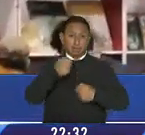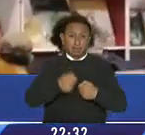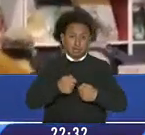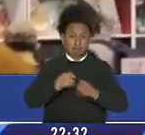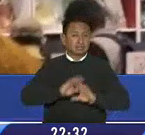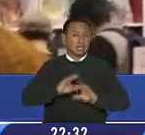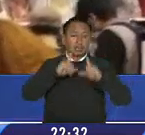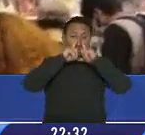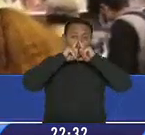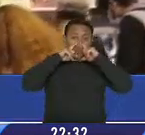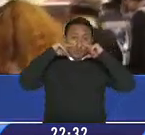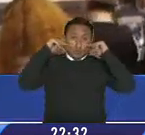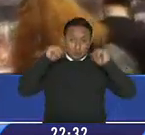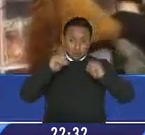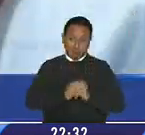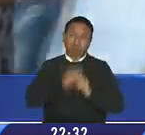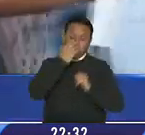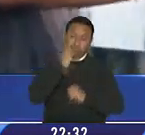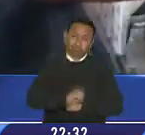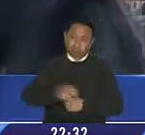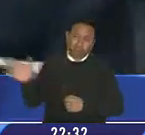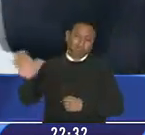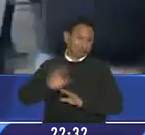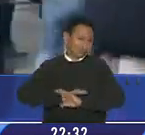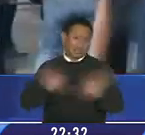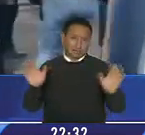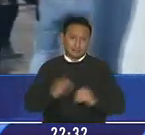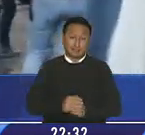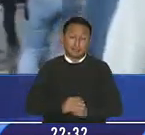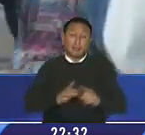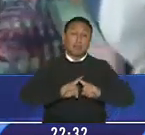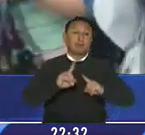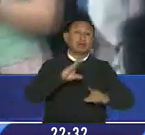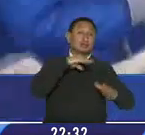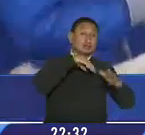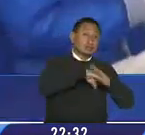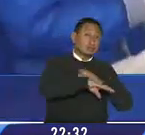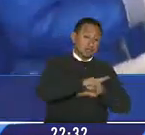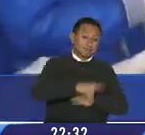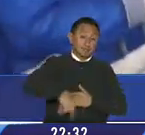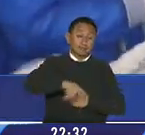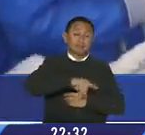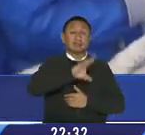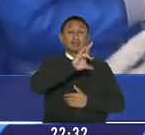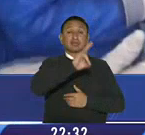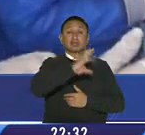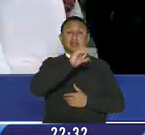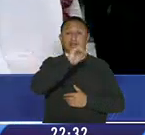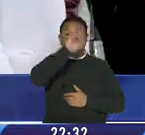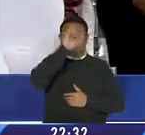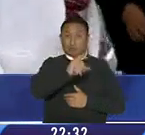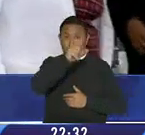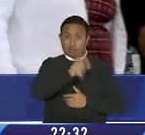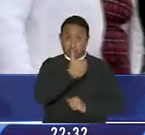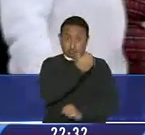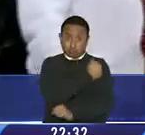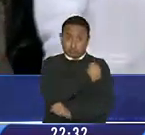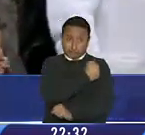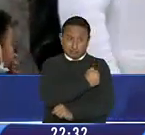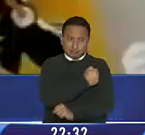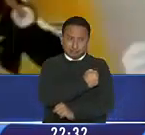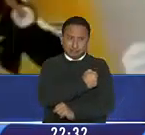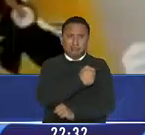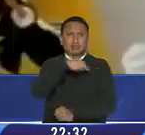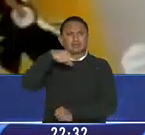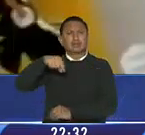utilizará el tapabocas en espacios cerrados eso sí en los municipios con el 70% de la población vacunada pero que pasa en Ecuador